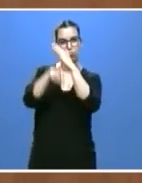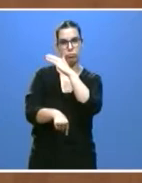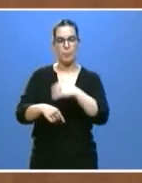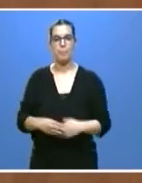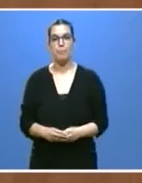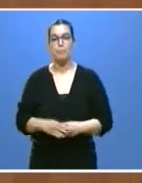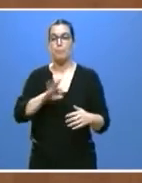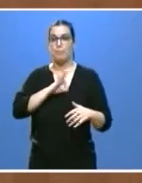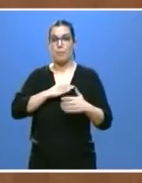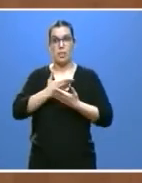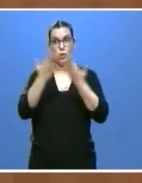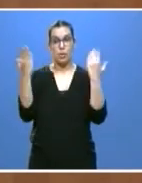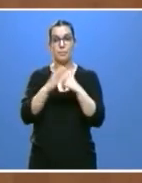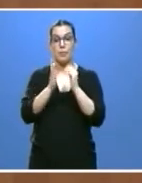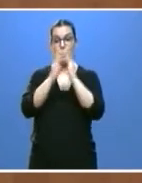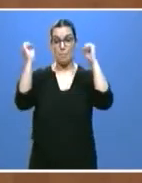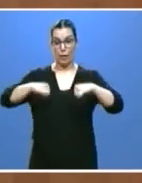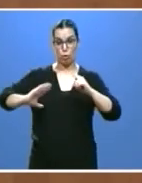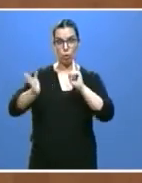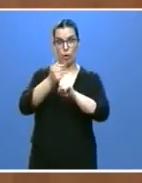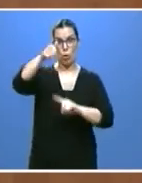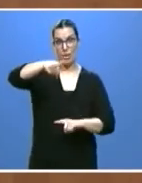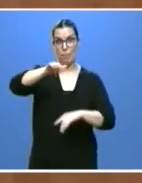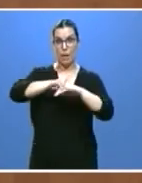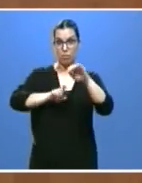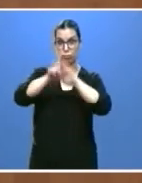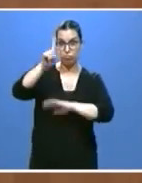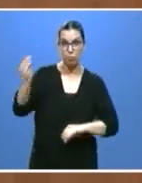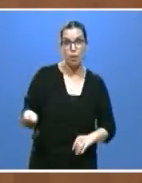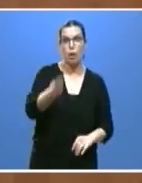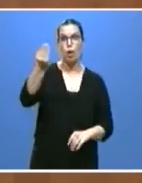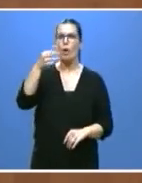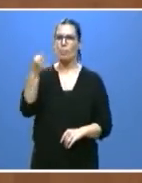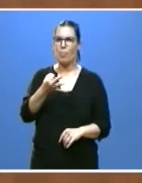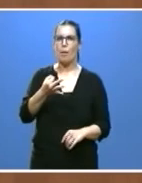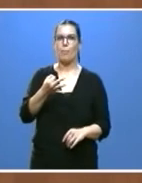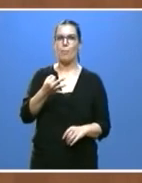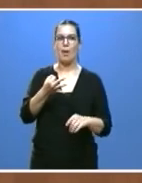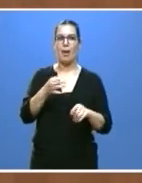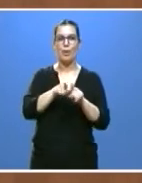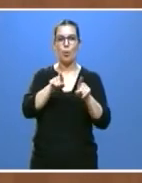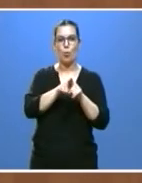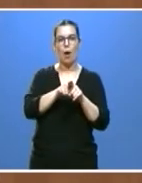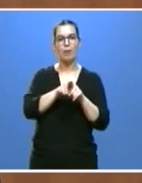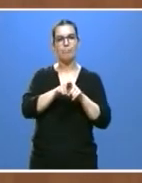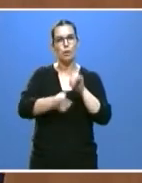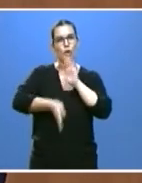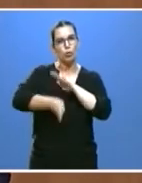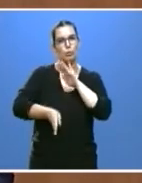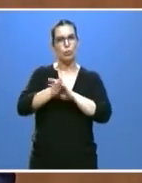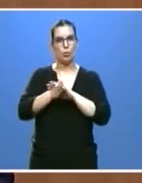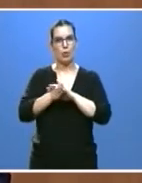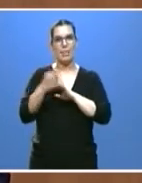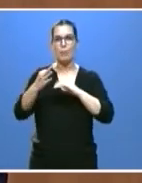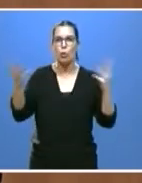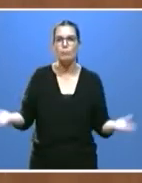espíritu del pacto para la recuperación debe perdurar debemos impulsar medidas estratégicas